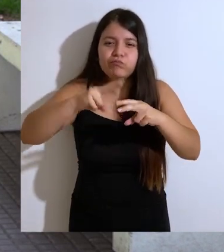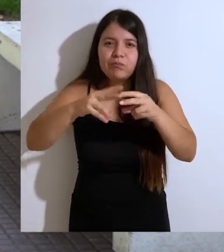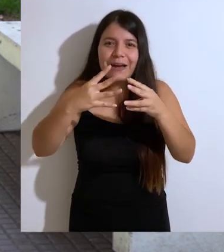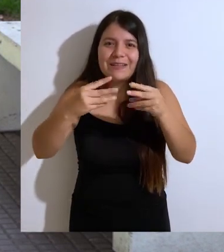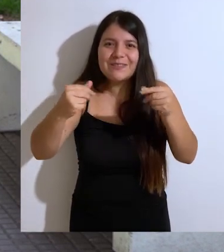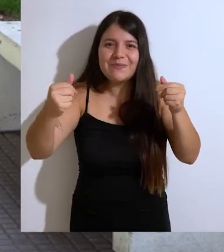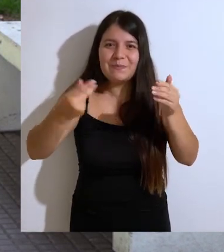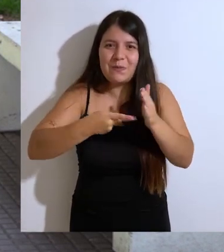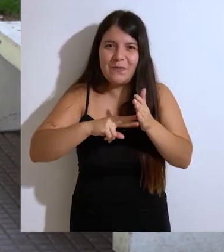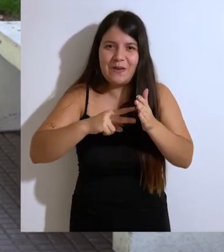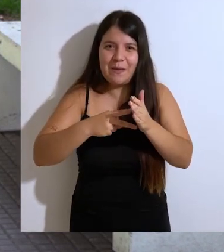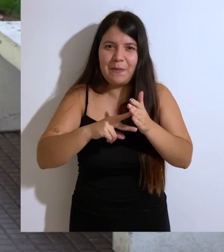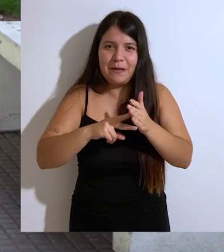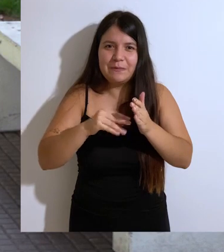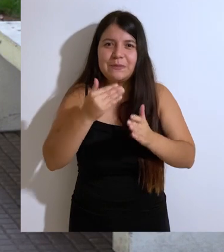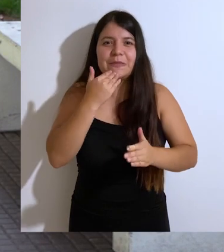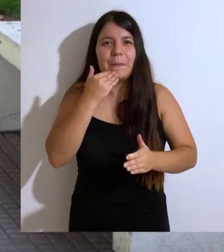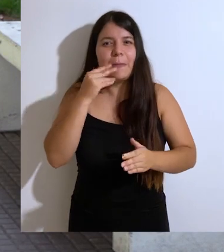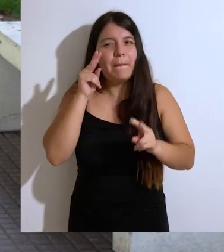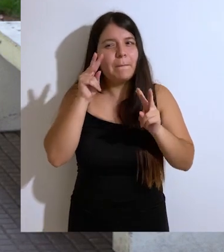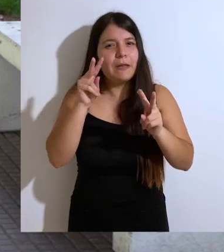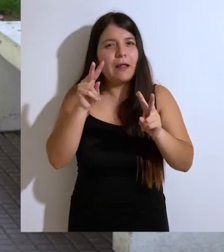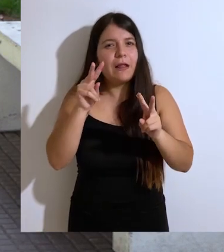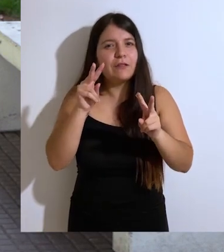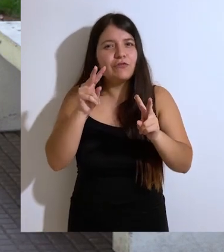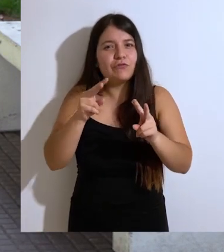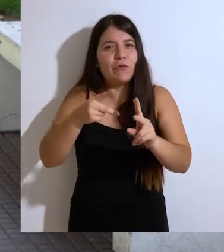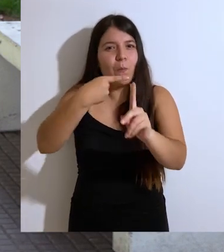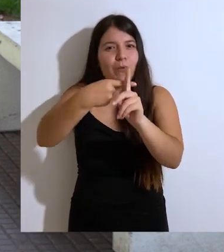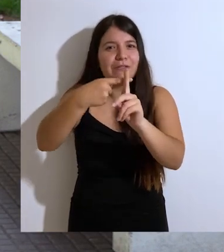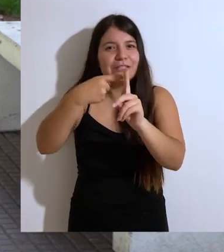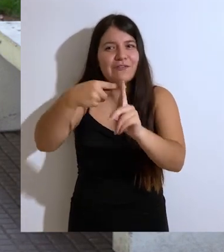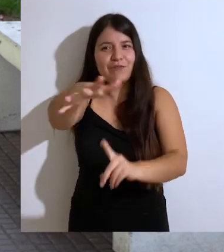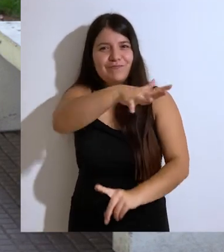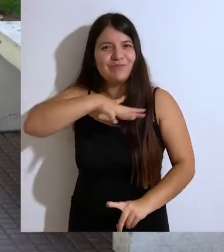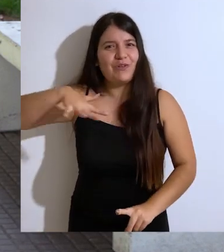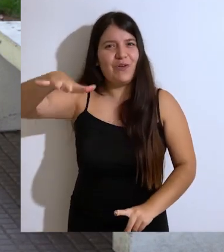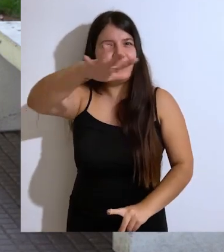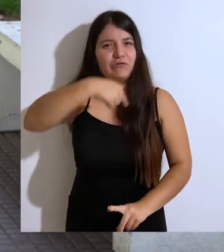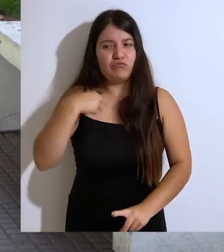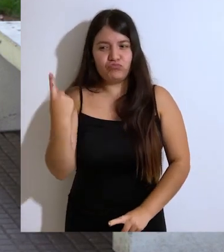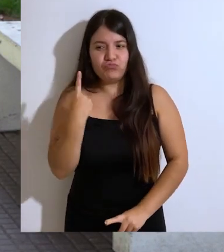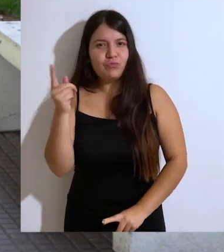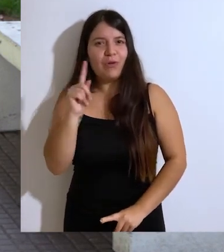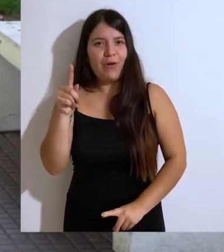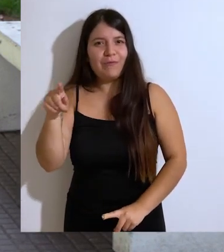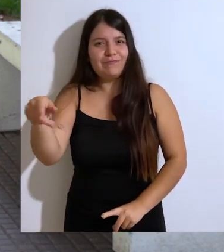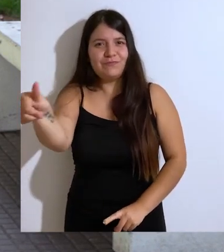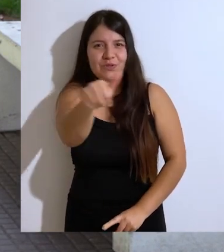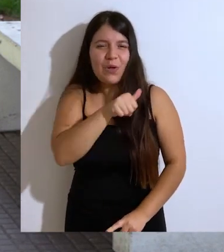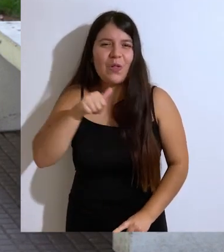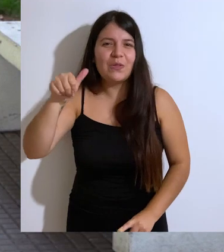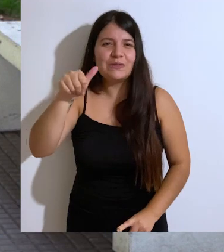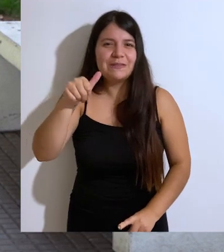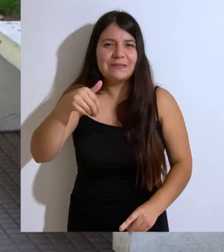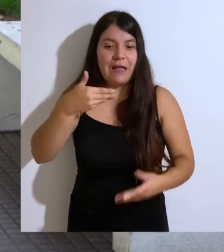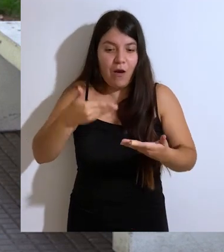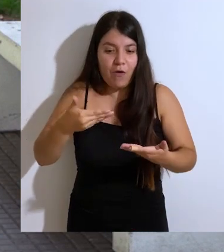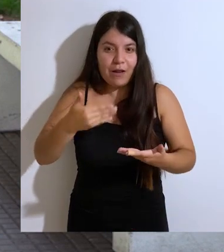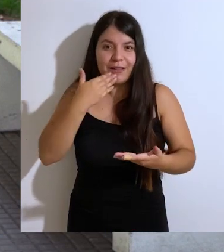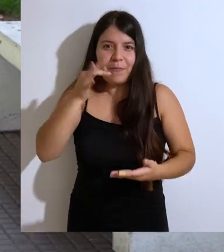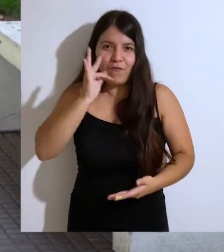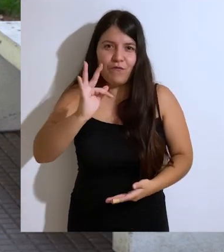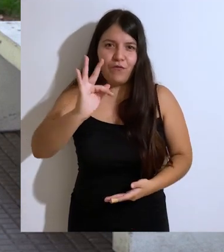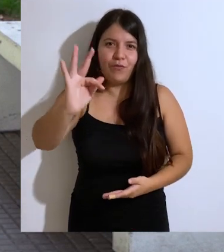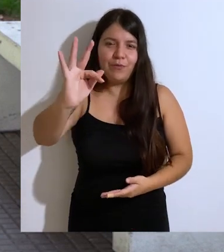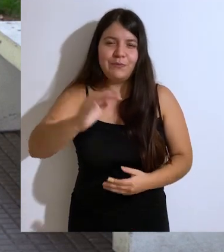resolver los problemas, pero mirando el bien común, y mirando ese bien común con perspectiva de presente y